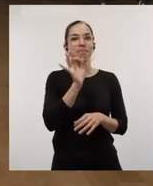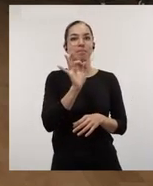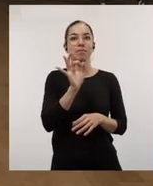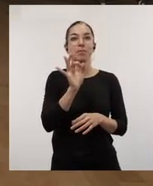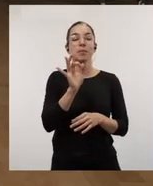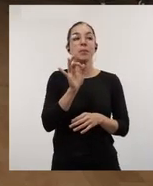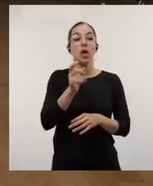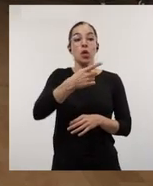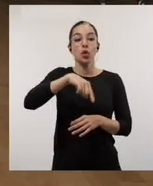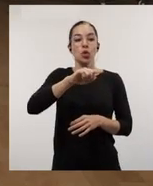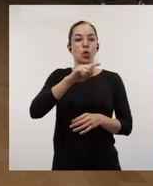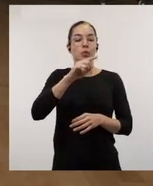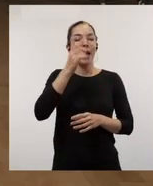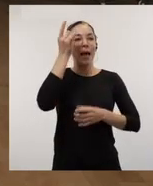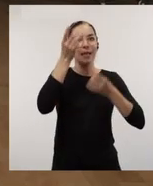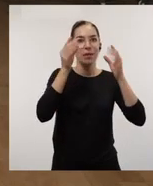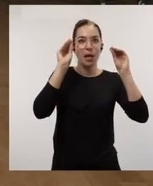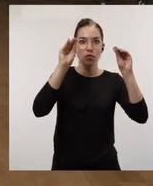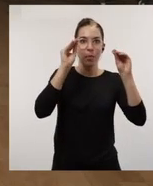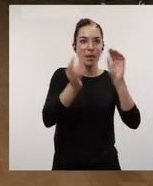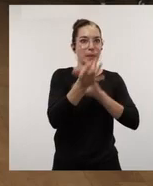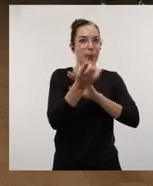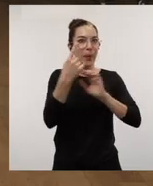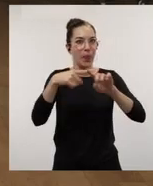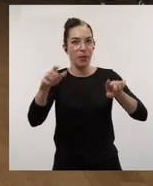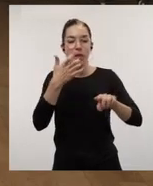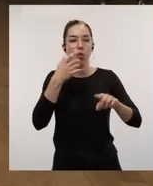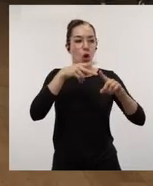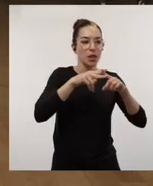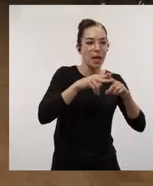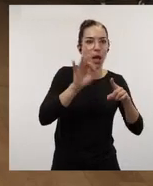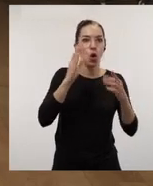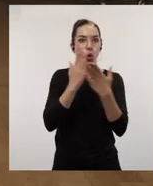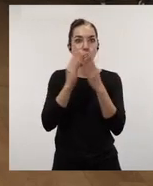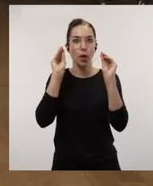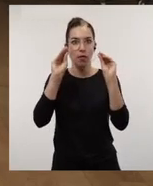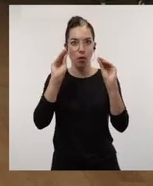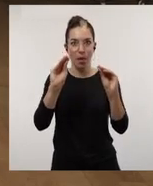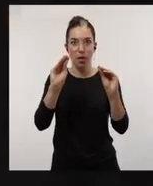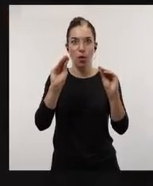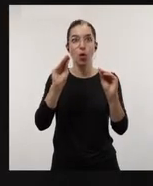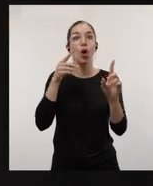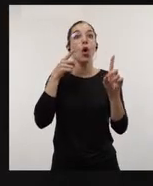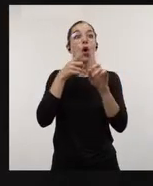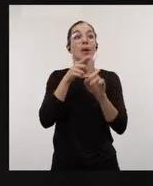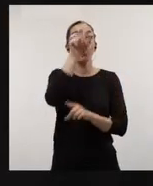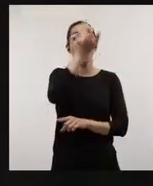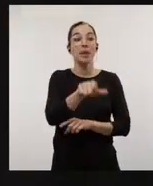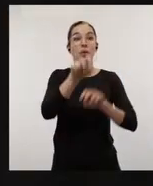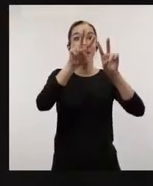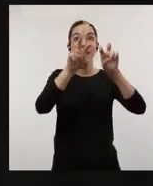establecido diferentes acciones formativas en formato taller o en formato de también curso de formación para